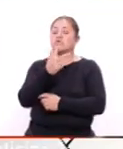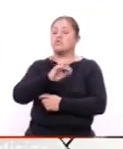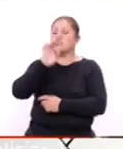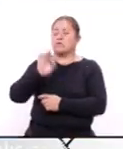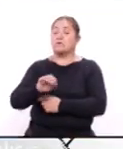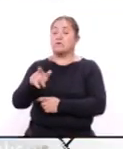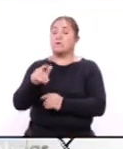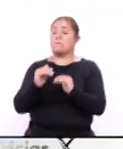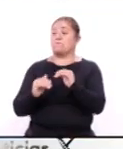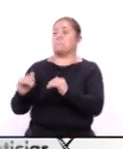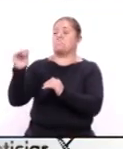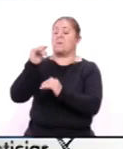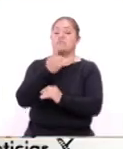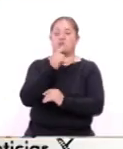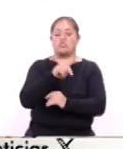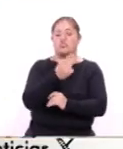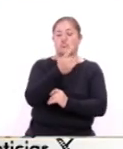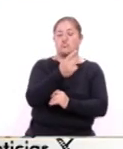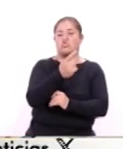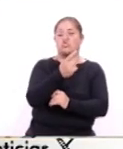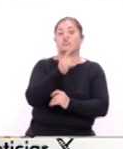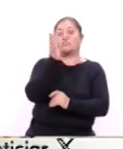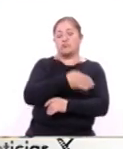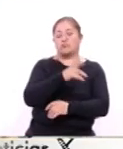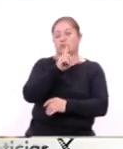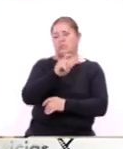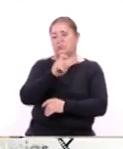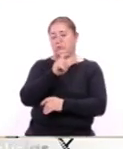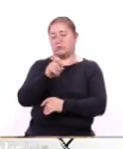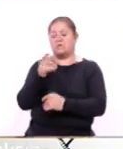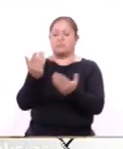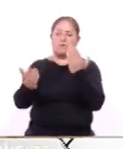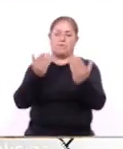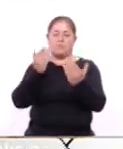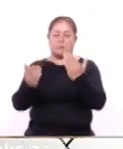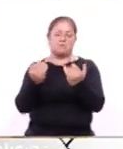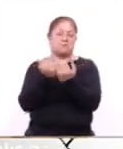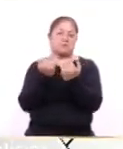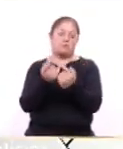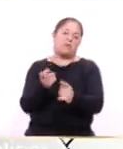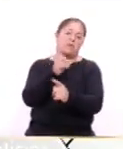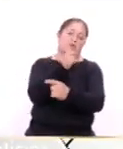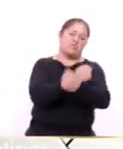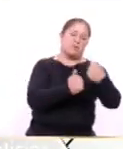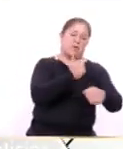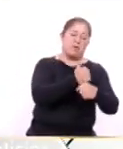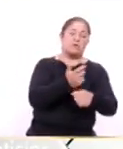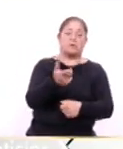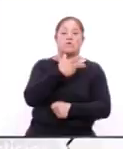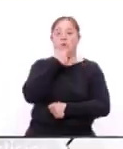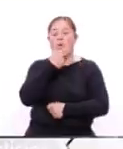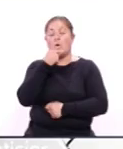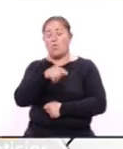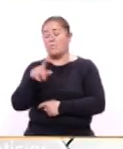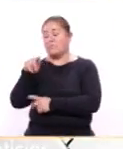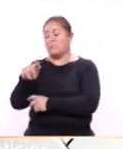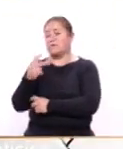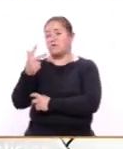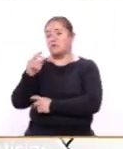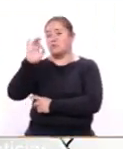cifra superior en 1.1 puntos porcentuales, en comparación con el mismo trimestre del año anterior, mientras que la masculina fue de